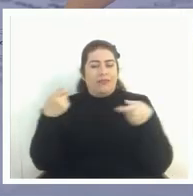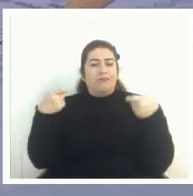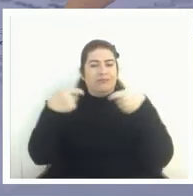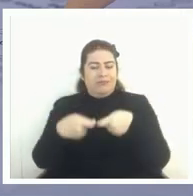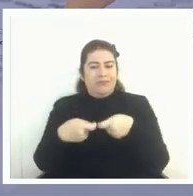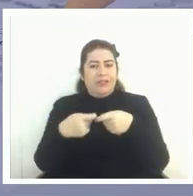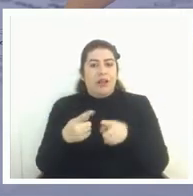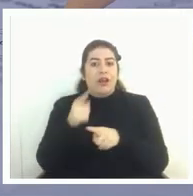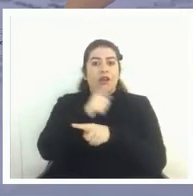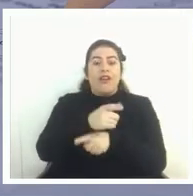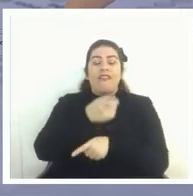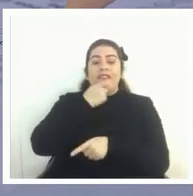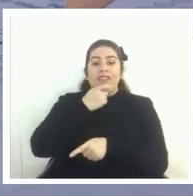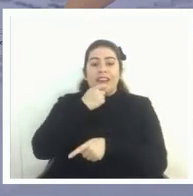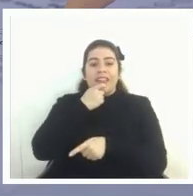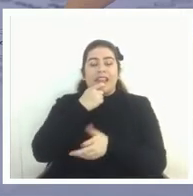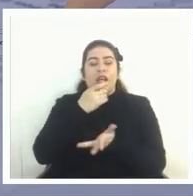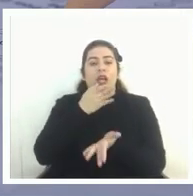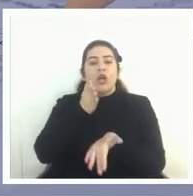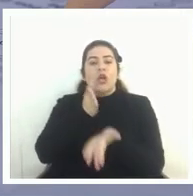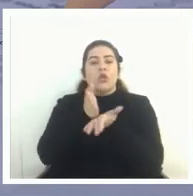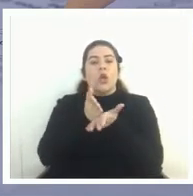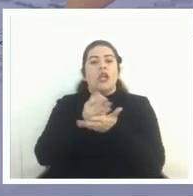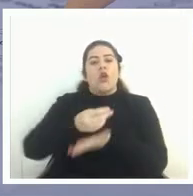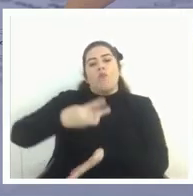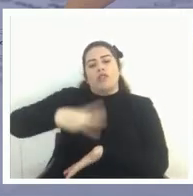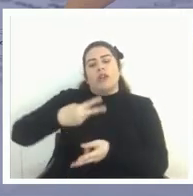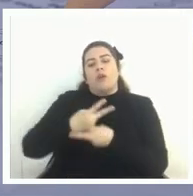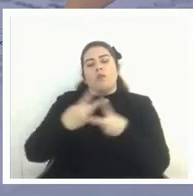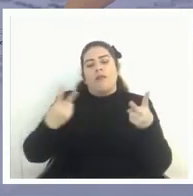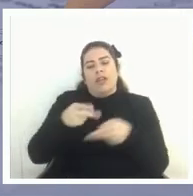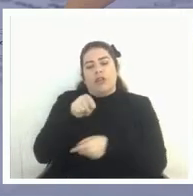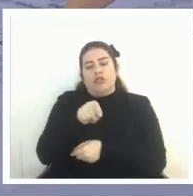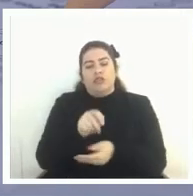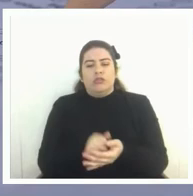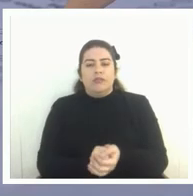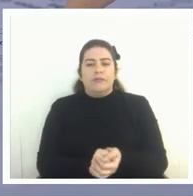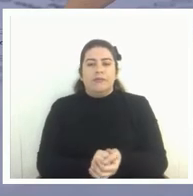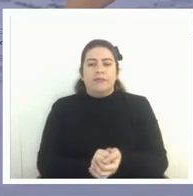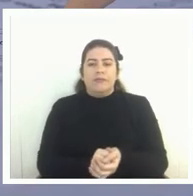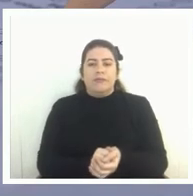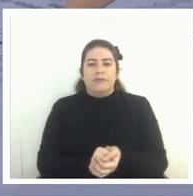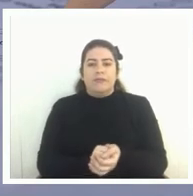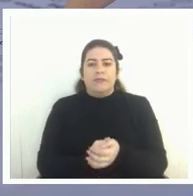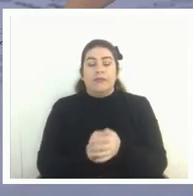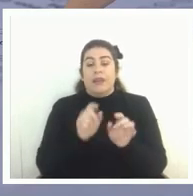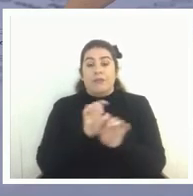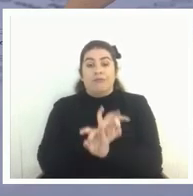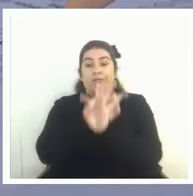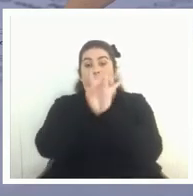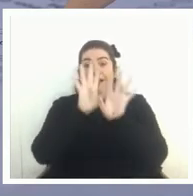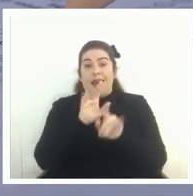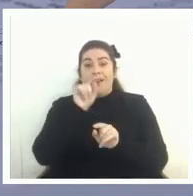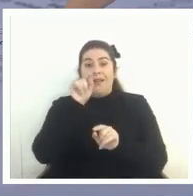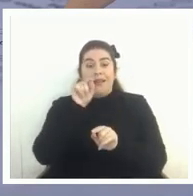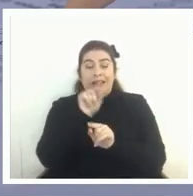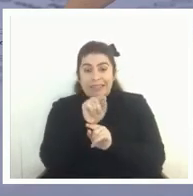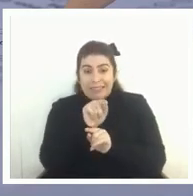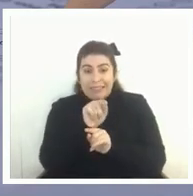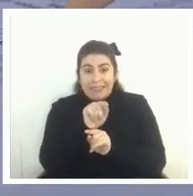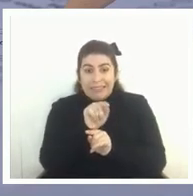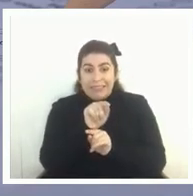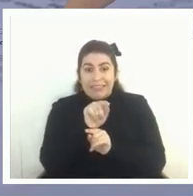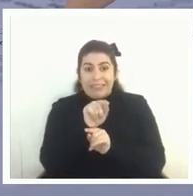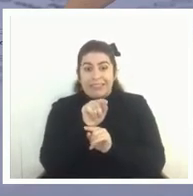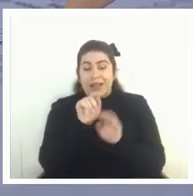vienen de los colegios públicos o municipales en esa época y está claro que esa está aún más cargada